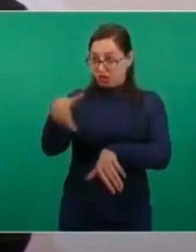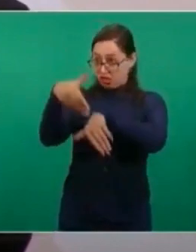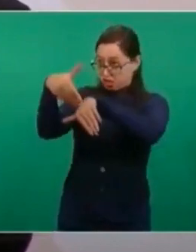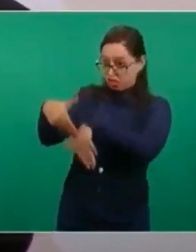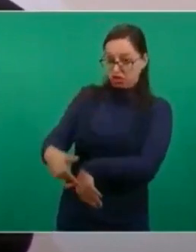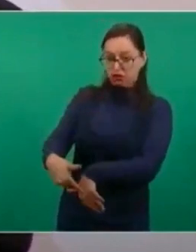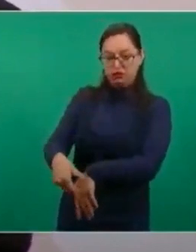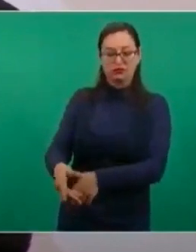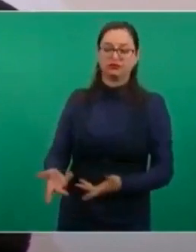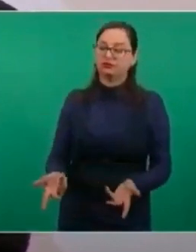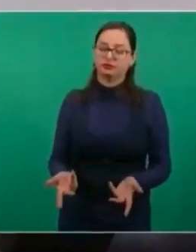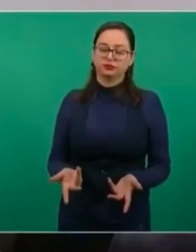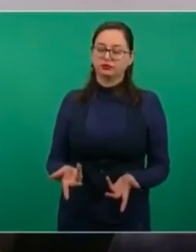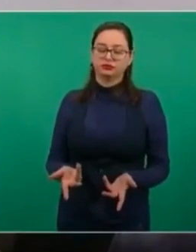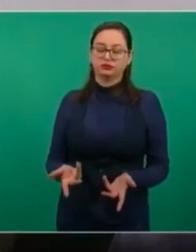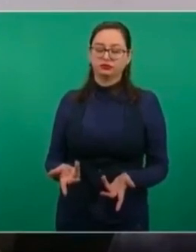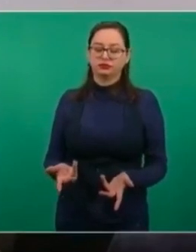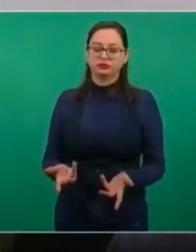posturas únicas,